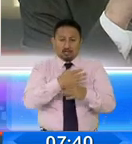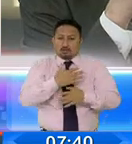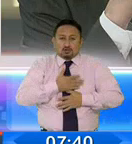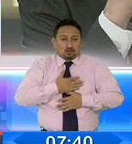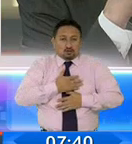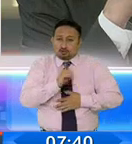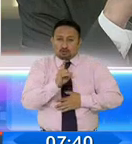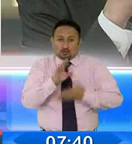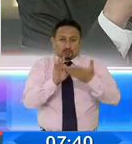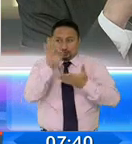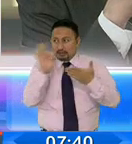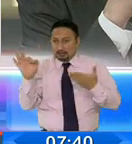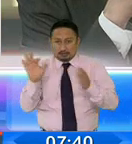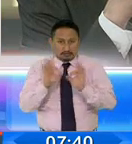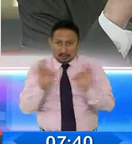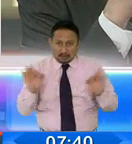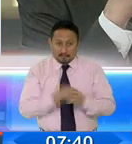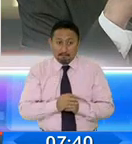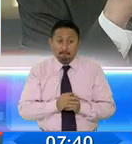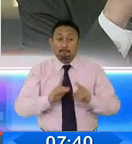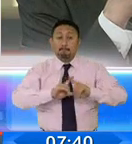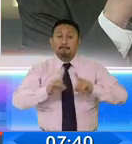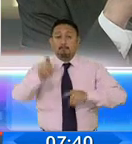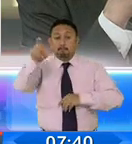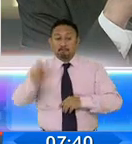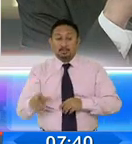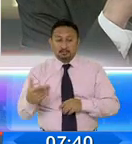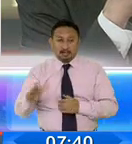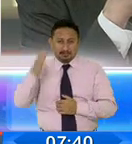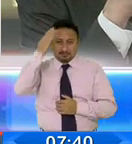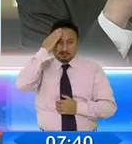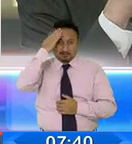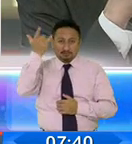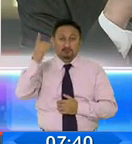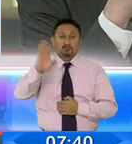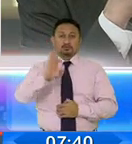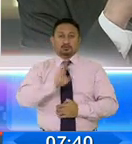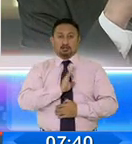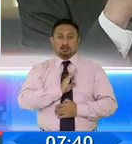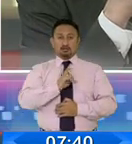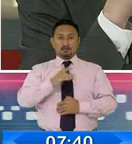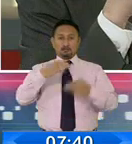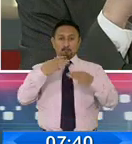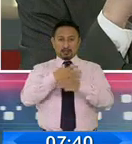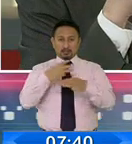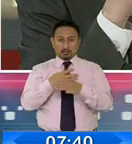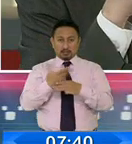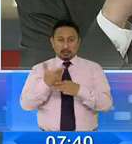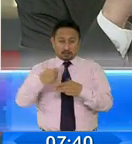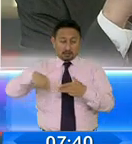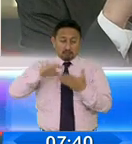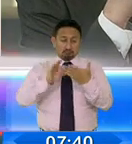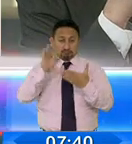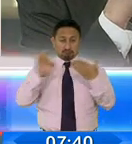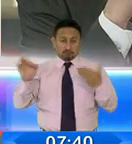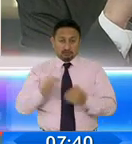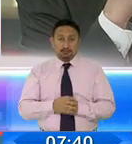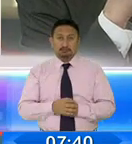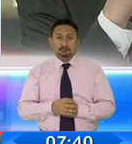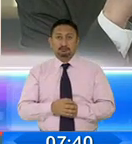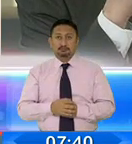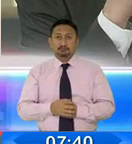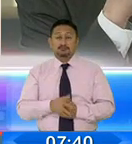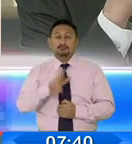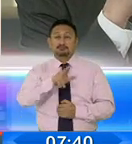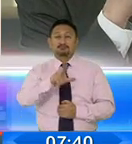estadista. Pero las personas conocen, los técnicos en matemáticas, los estadistas conocen que pasado el 30